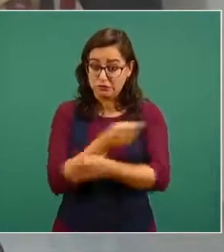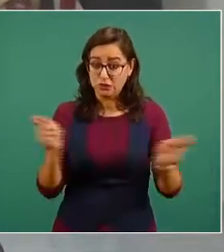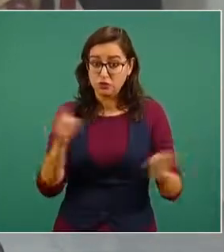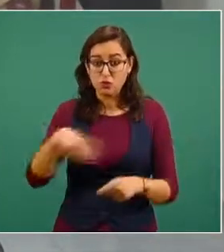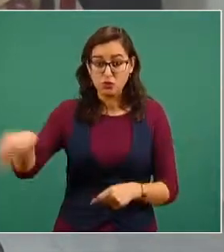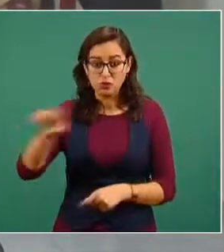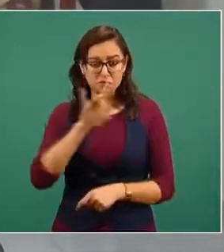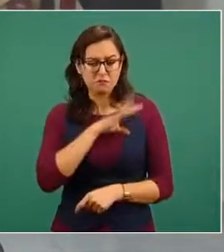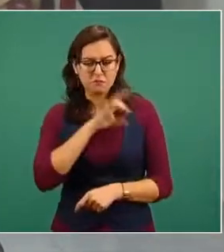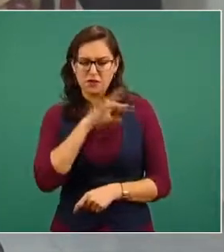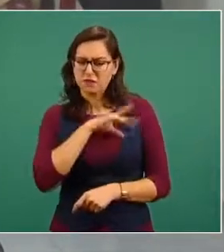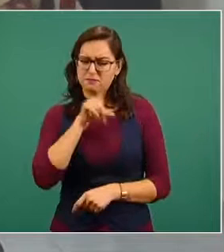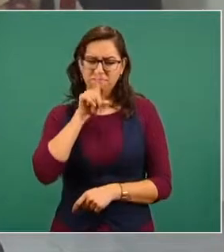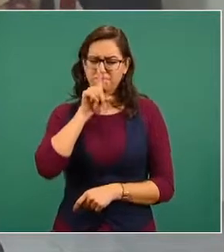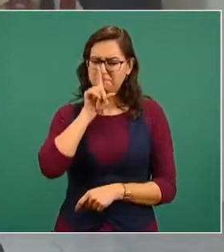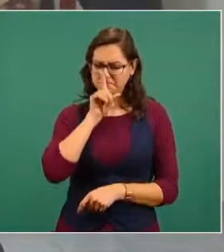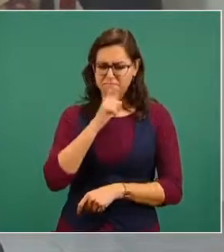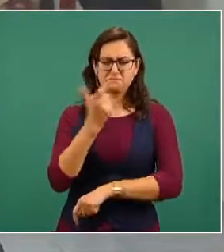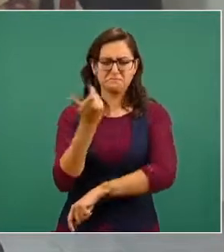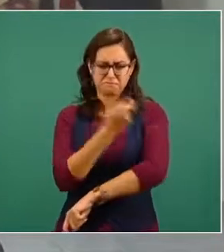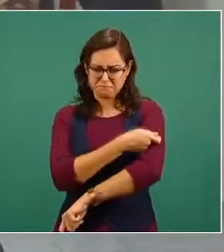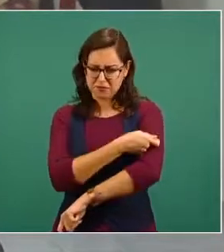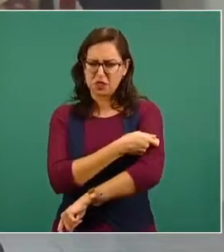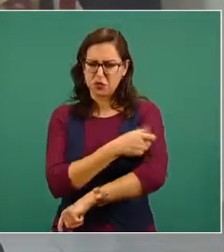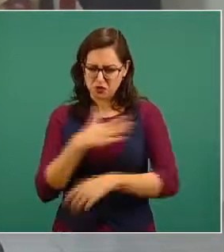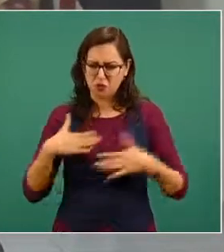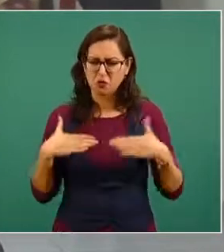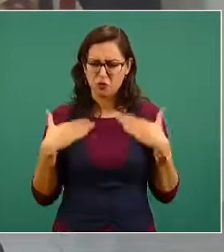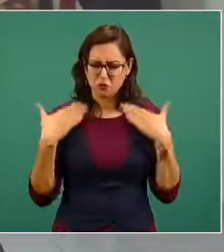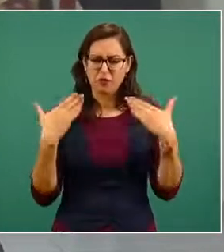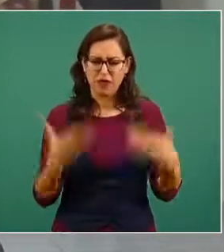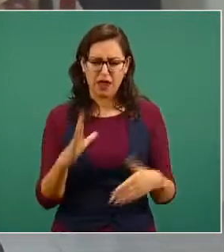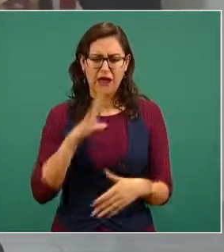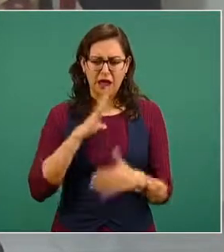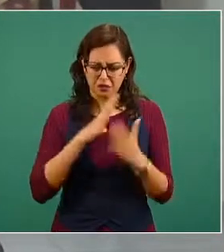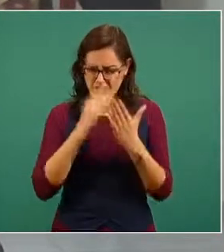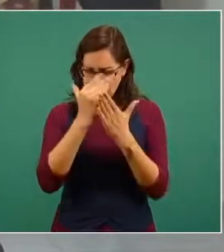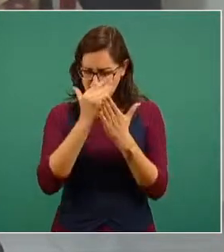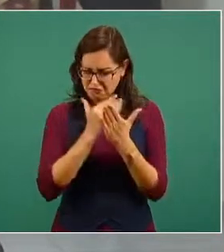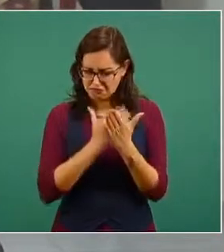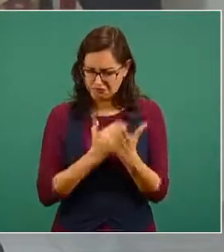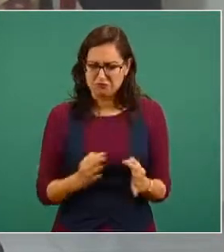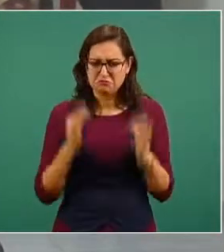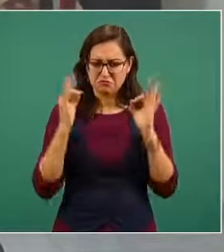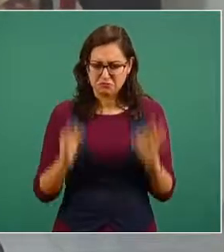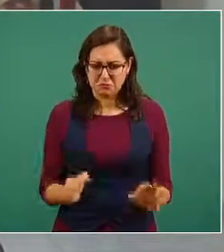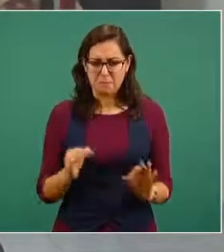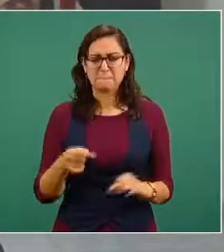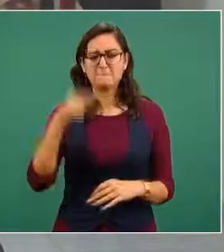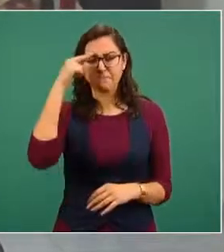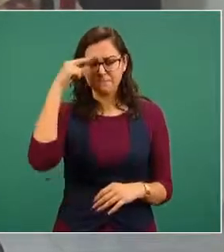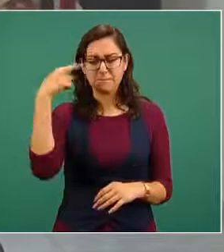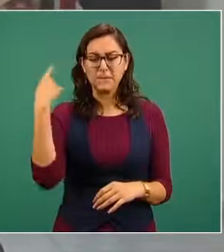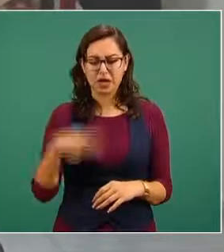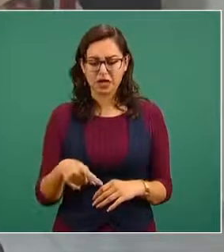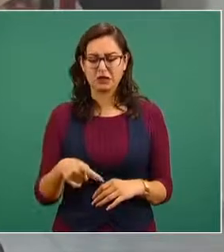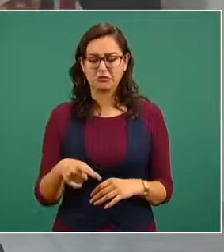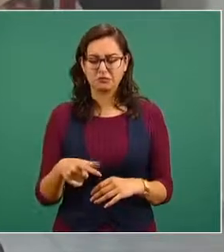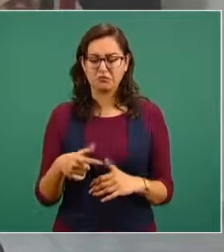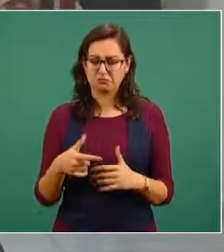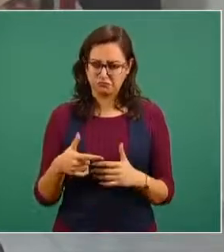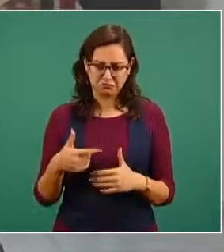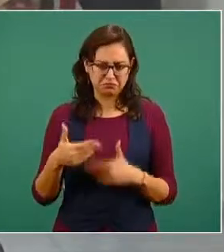5% ejecutiva y se han seguido todos los protocolos para que realmente se acompañe a la población.